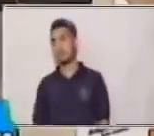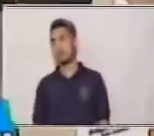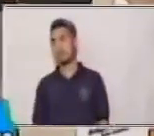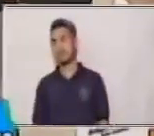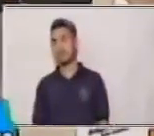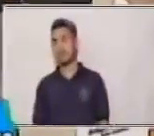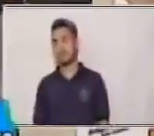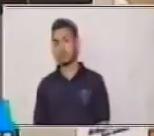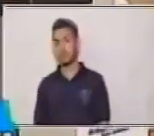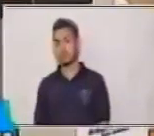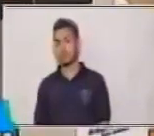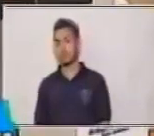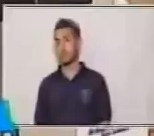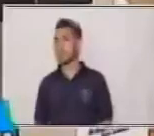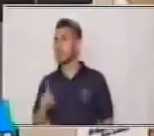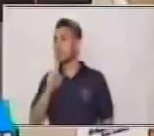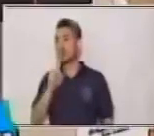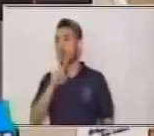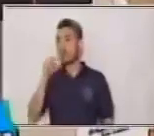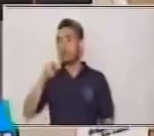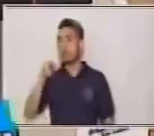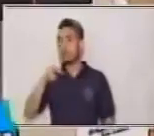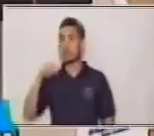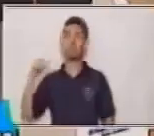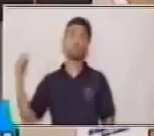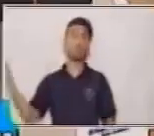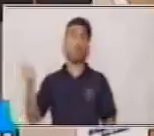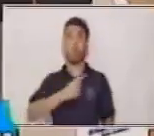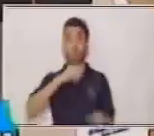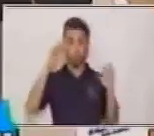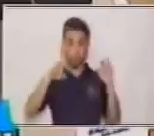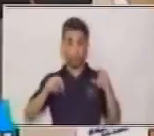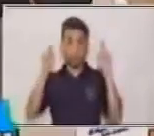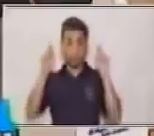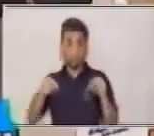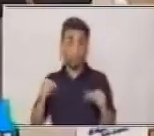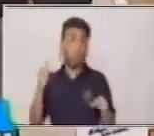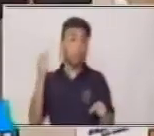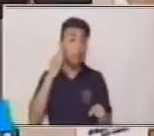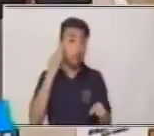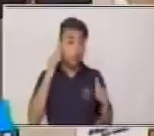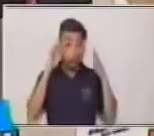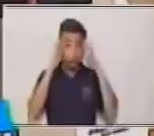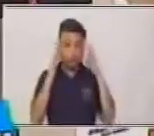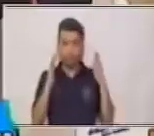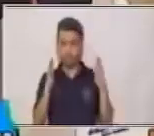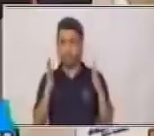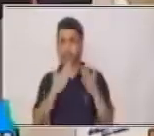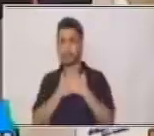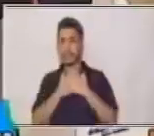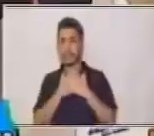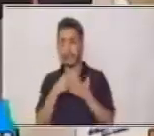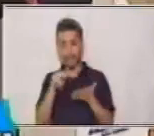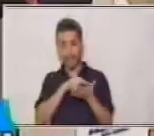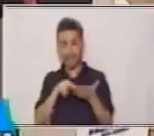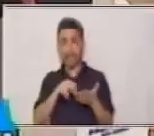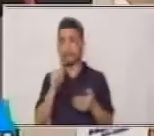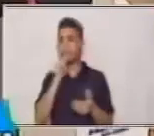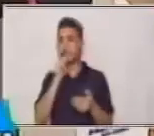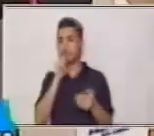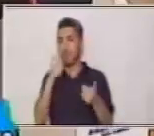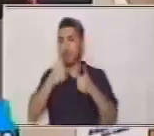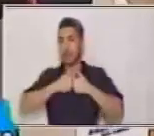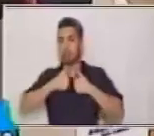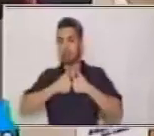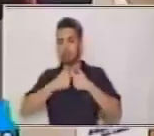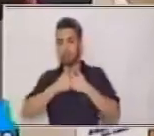necesitamos que todas las personas nos escuchen. Es una lectura privada. Y va a ser